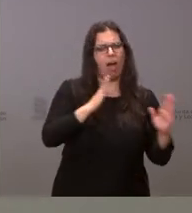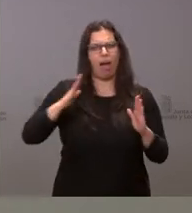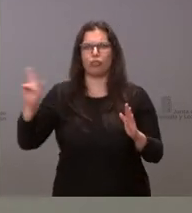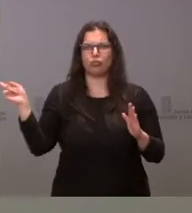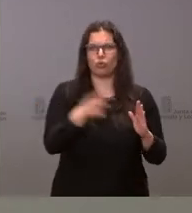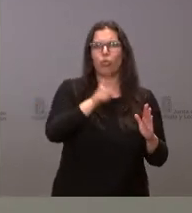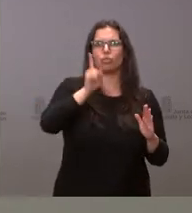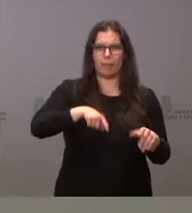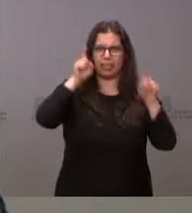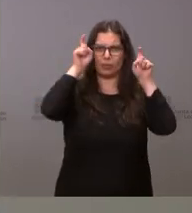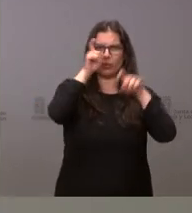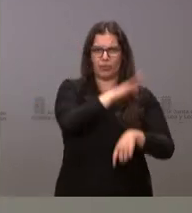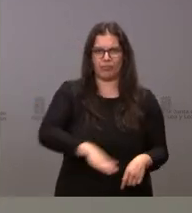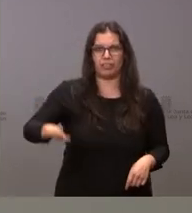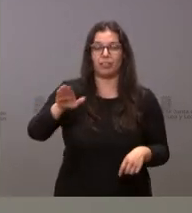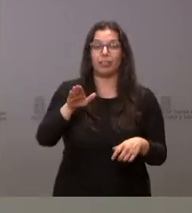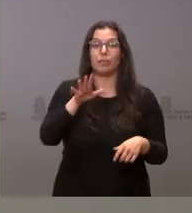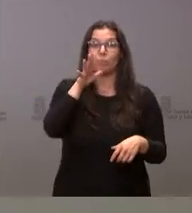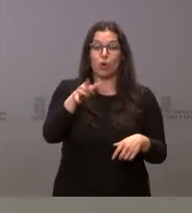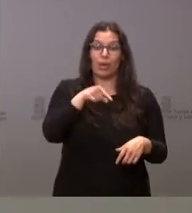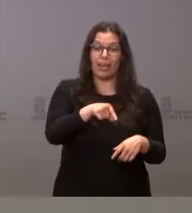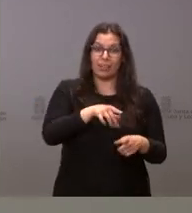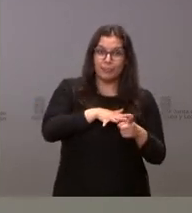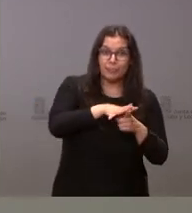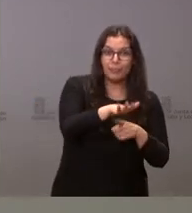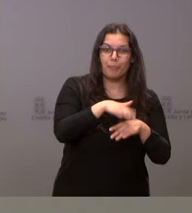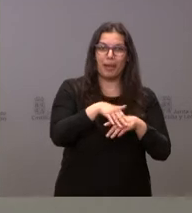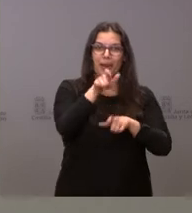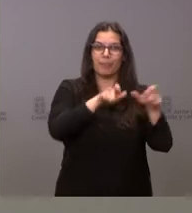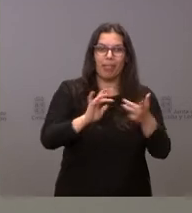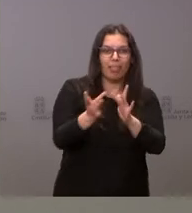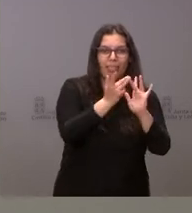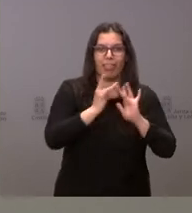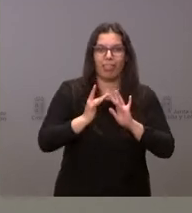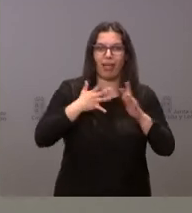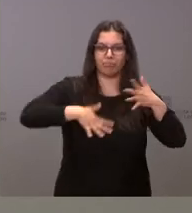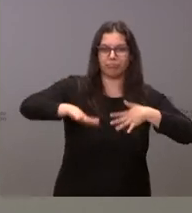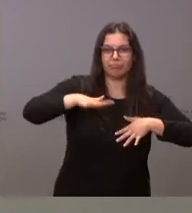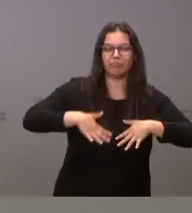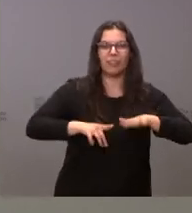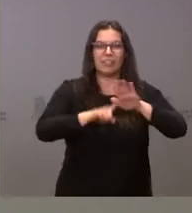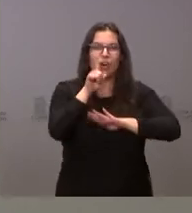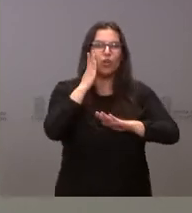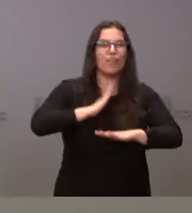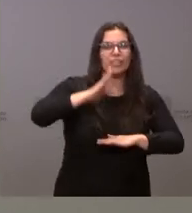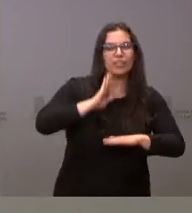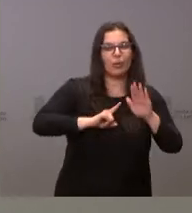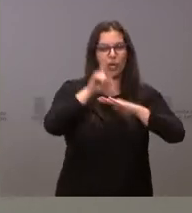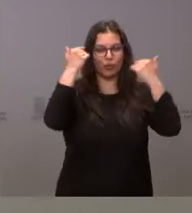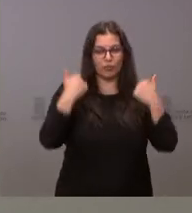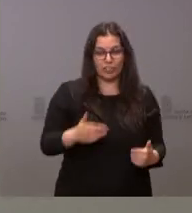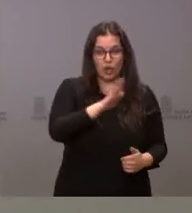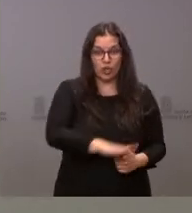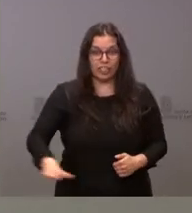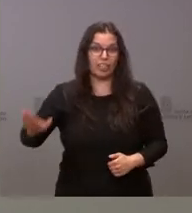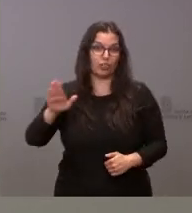esta, en la educación infantil, porque se contribuye a la socialización, se contribuye al desarrollo afectivo y físico de los pequeños,